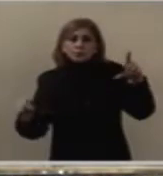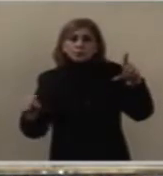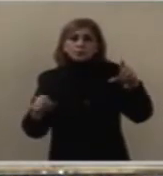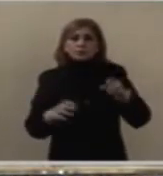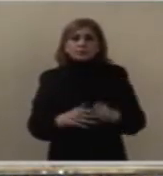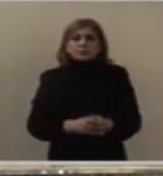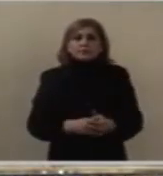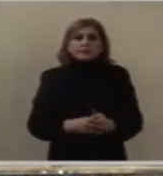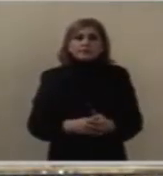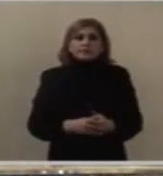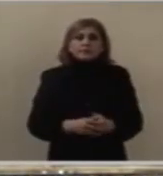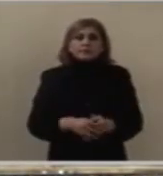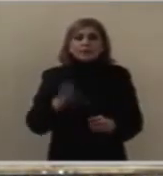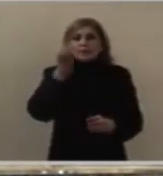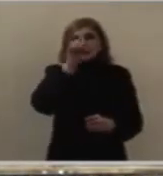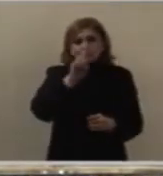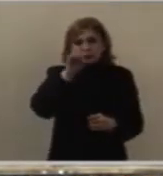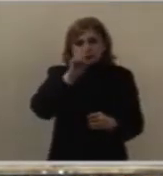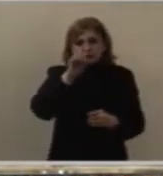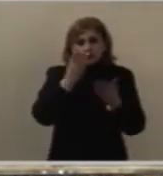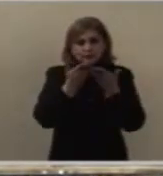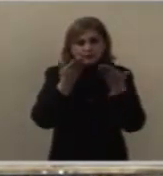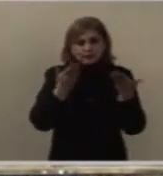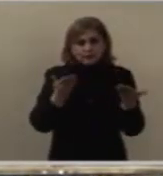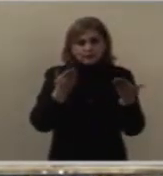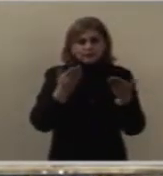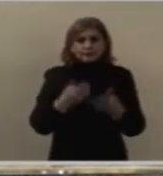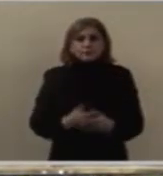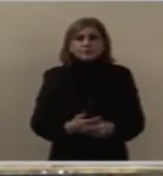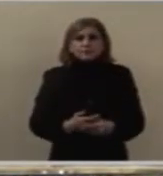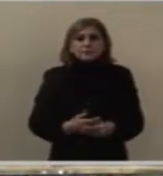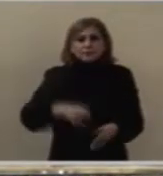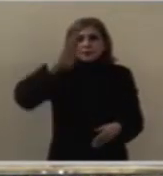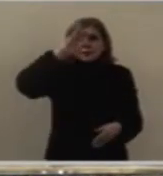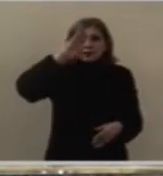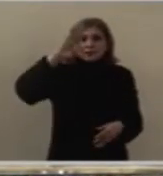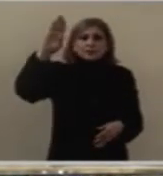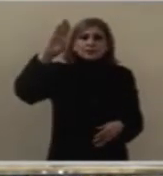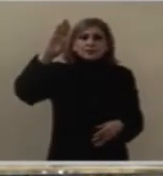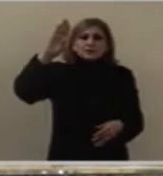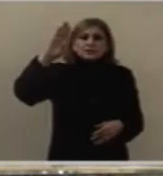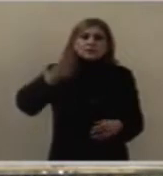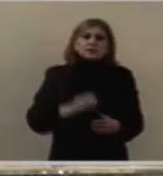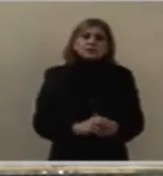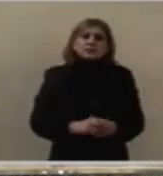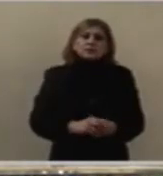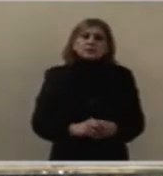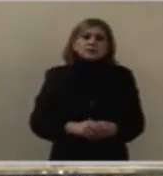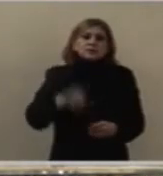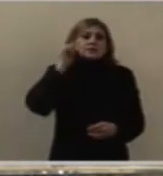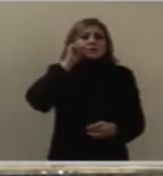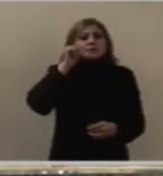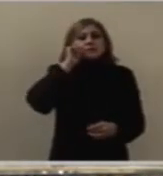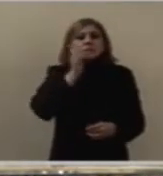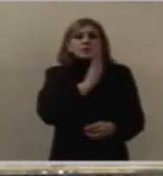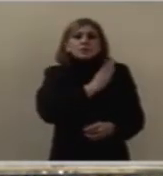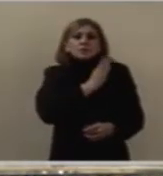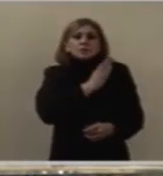En este domingo, el Señor, que siempre es bueno,